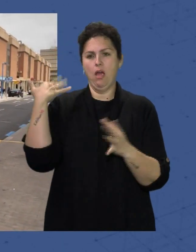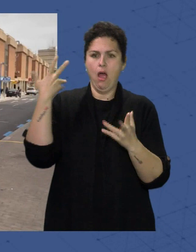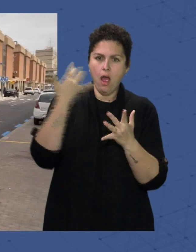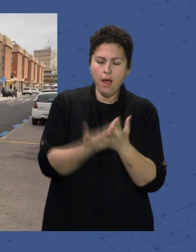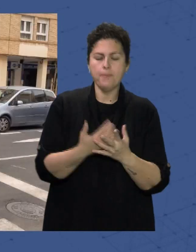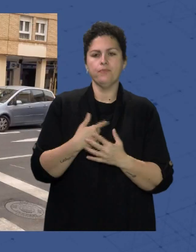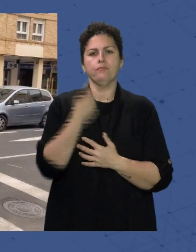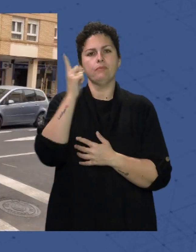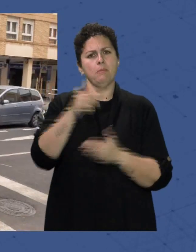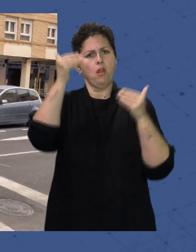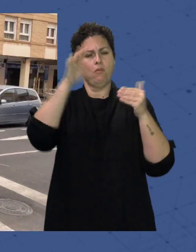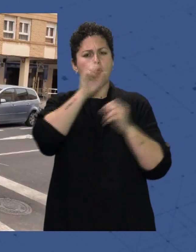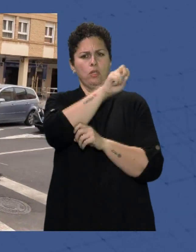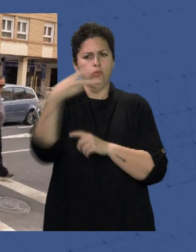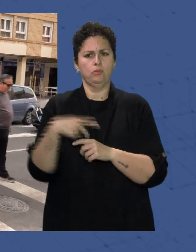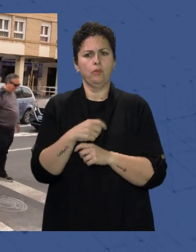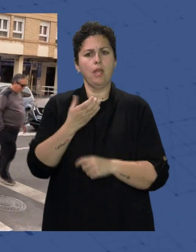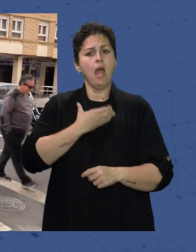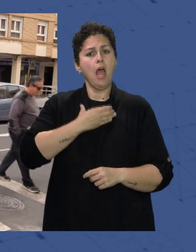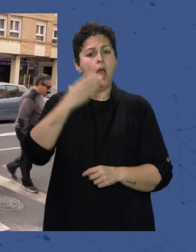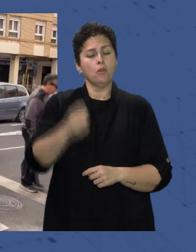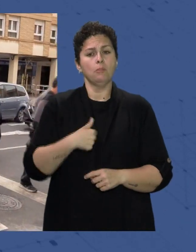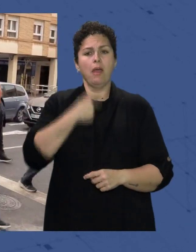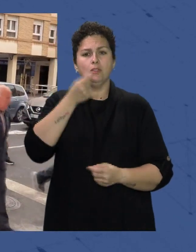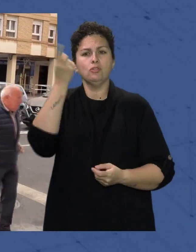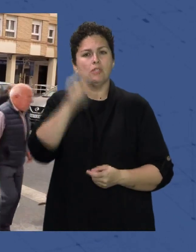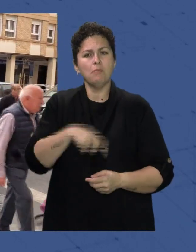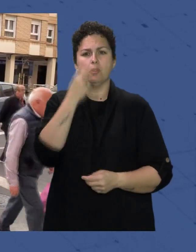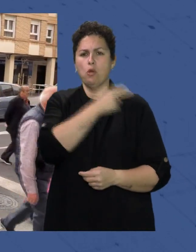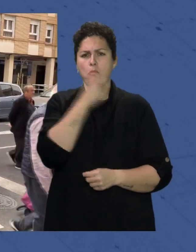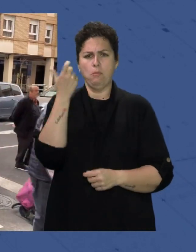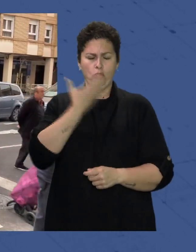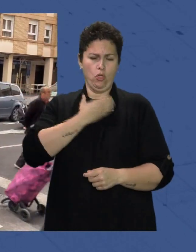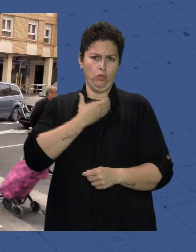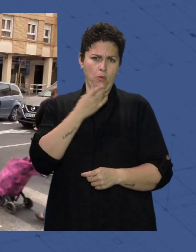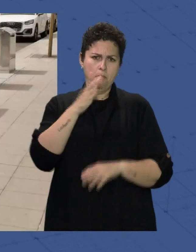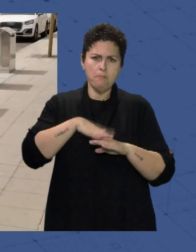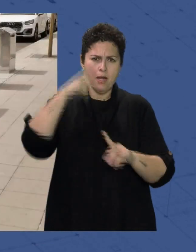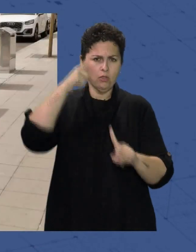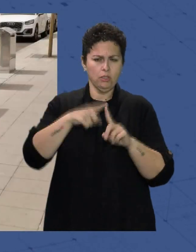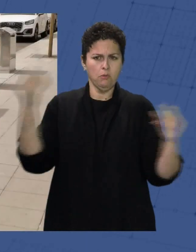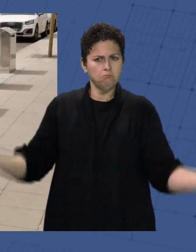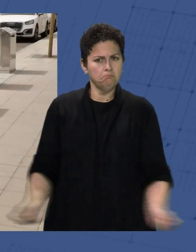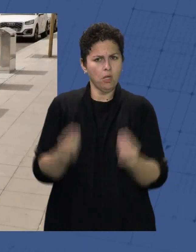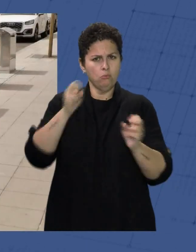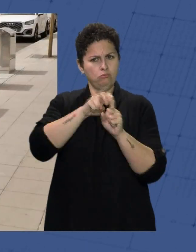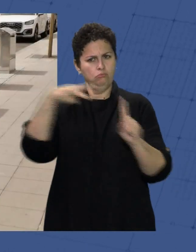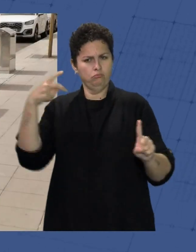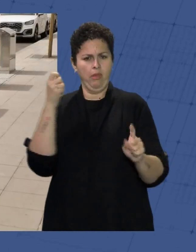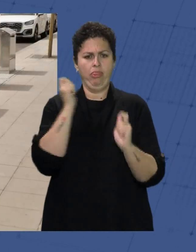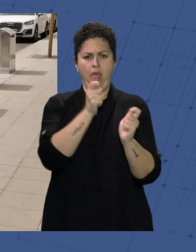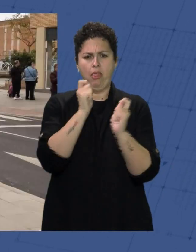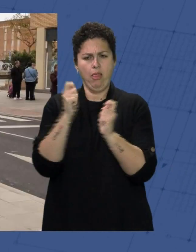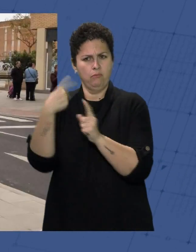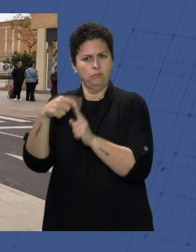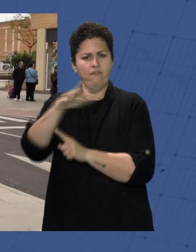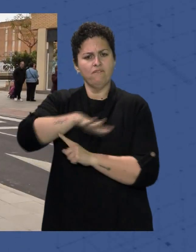la actuación La primera DIL ha trasladado de nuevo en su visita a la zona el compromiso municipal para seguir mejorando desde el punto de vista dotacional el barrio de Nueva